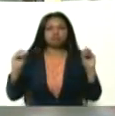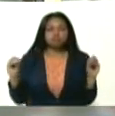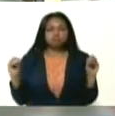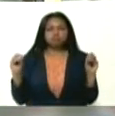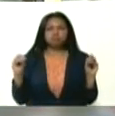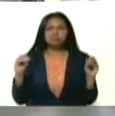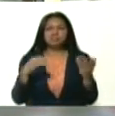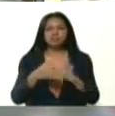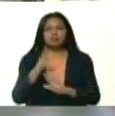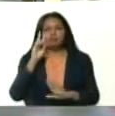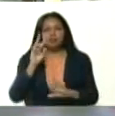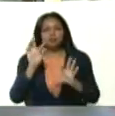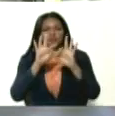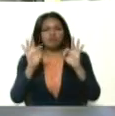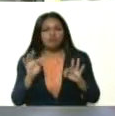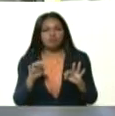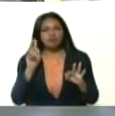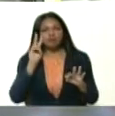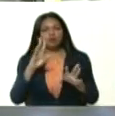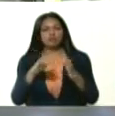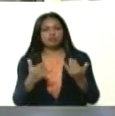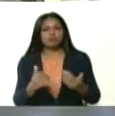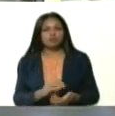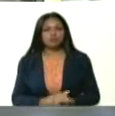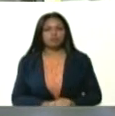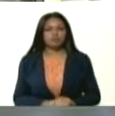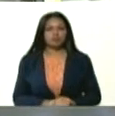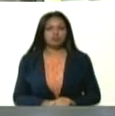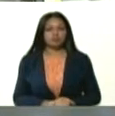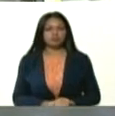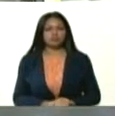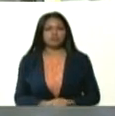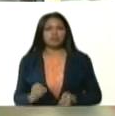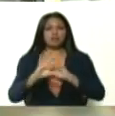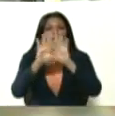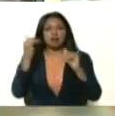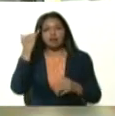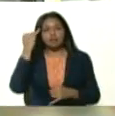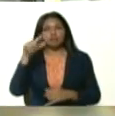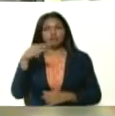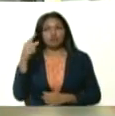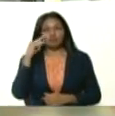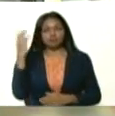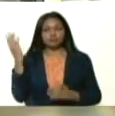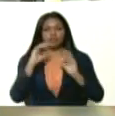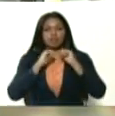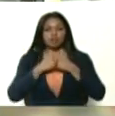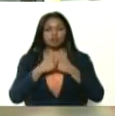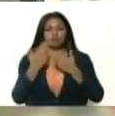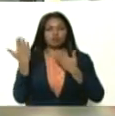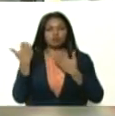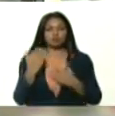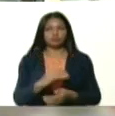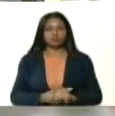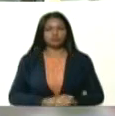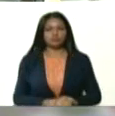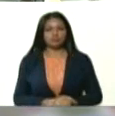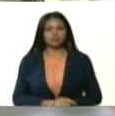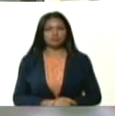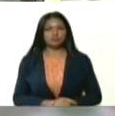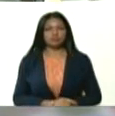para ver las modalidades que tenemos. ¿Está clara la idea? Adelante, Aristóbulo. Adelante, Trompis.